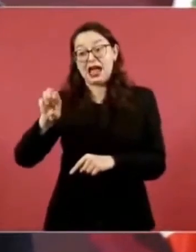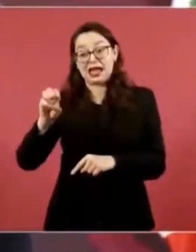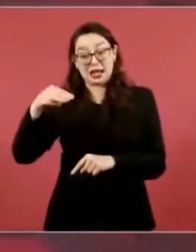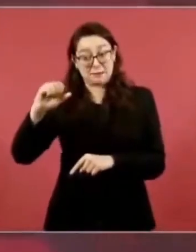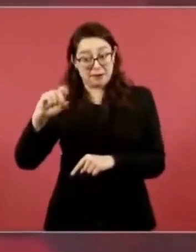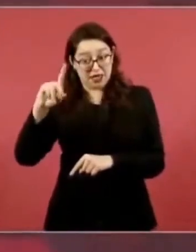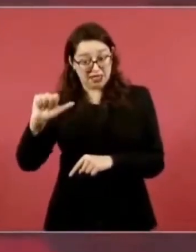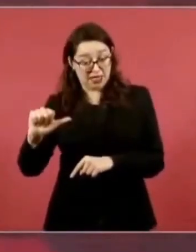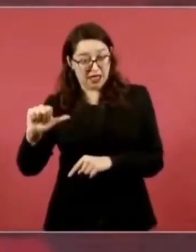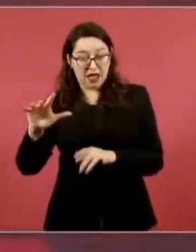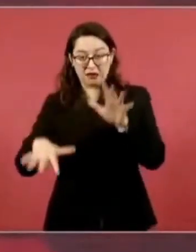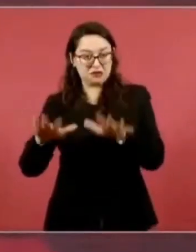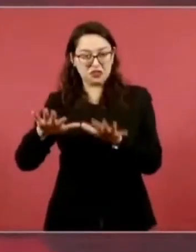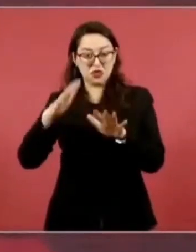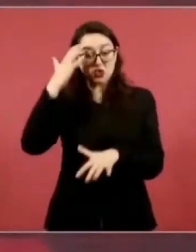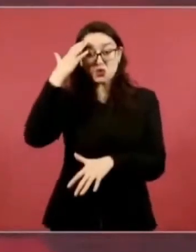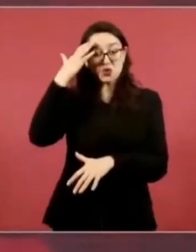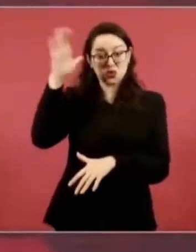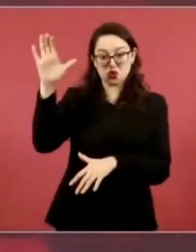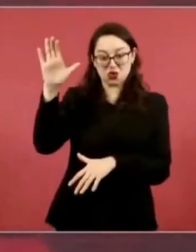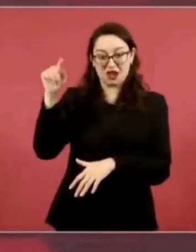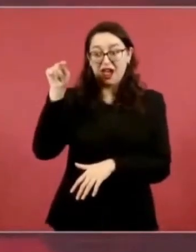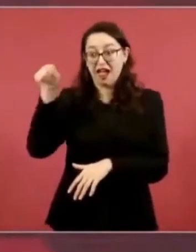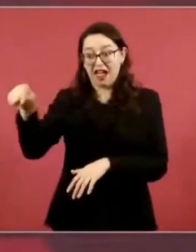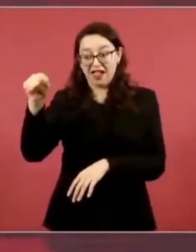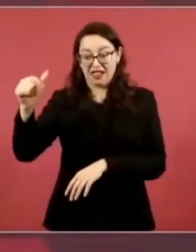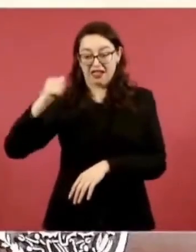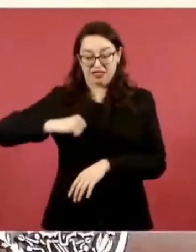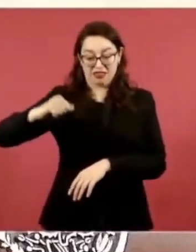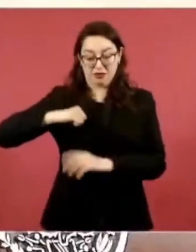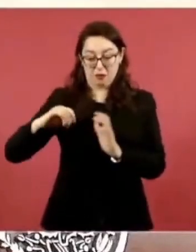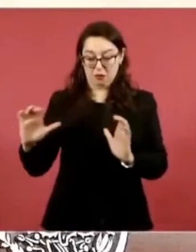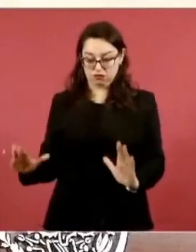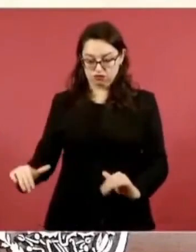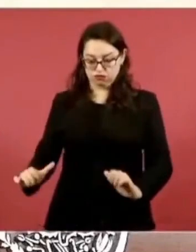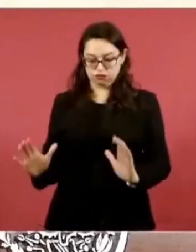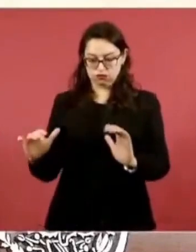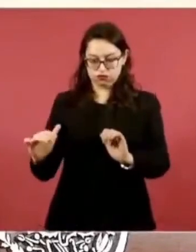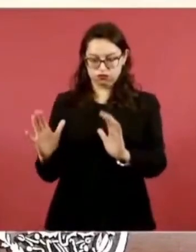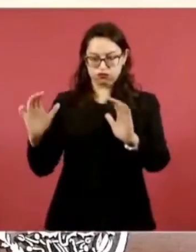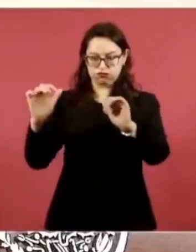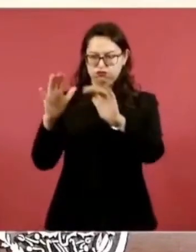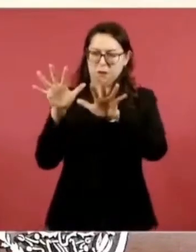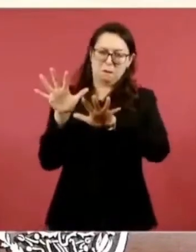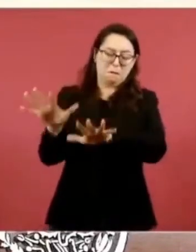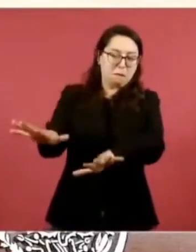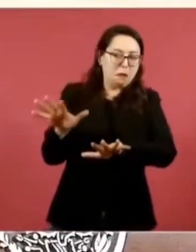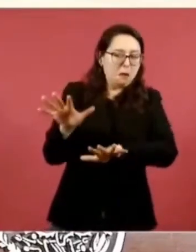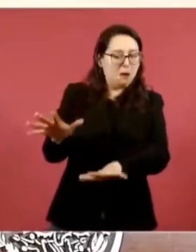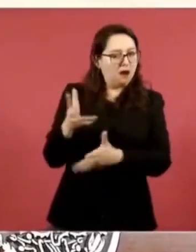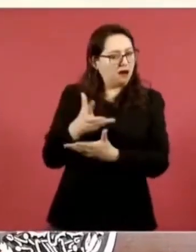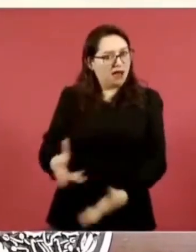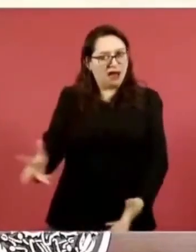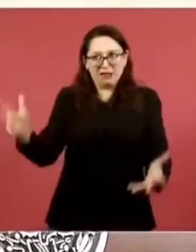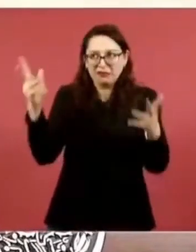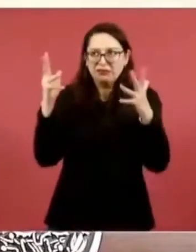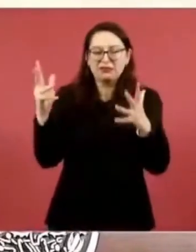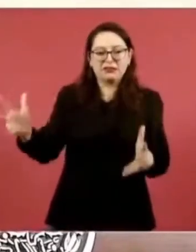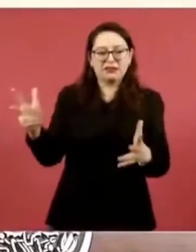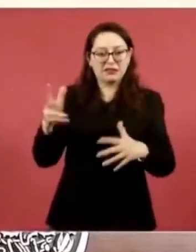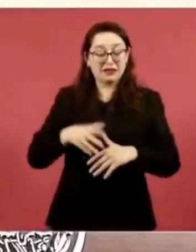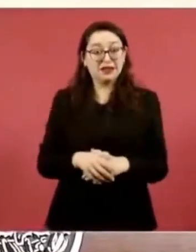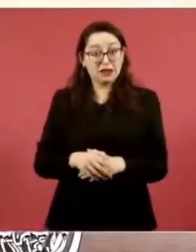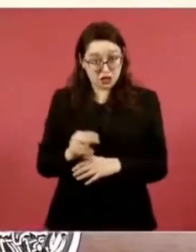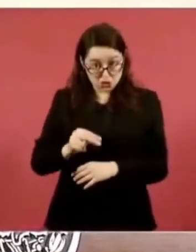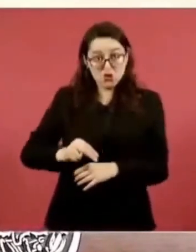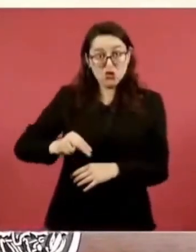Villanueva, que es una de las zonas arqueológicas más imponentes del país. Estamos hablando del